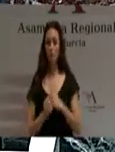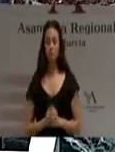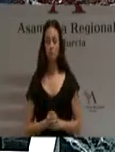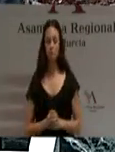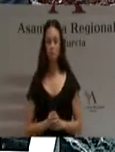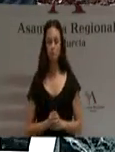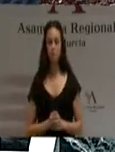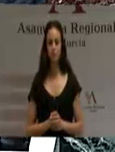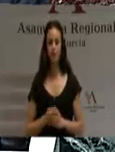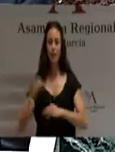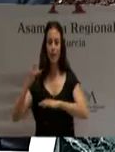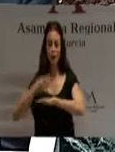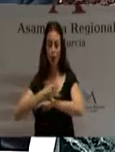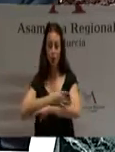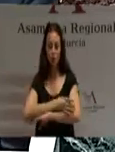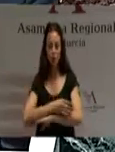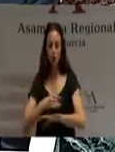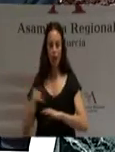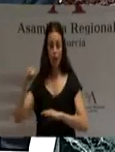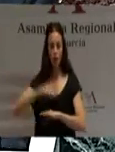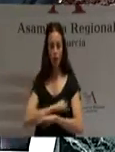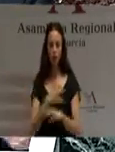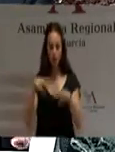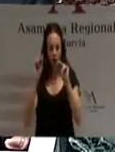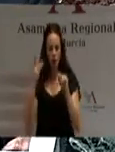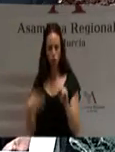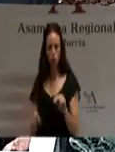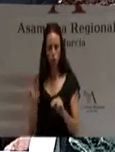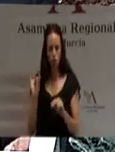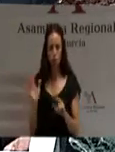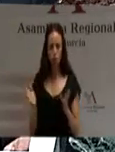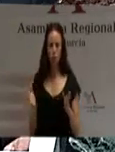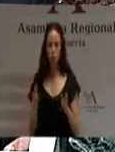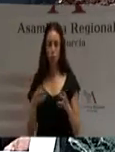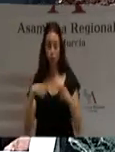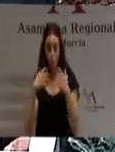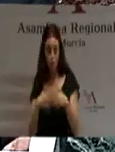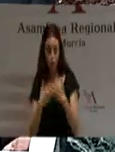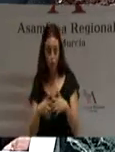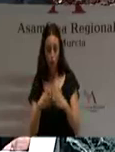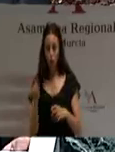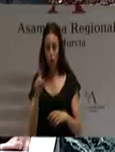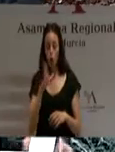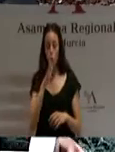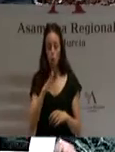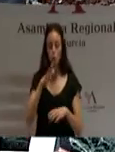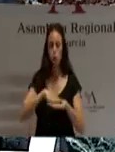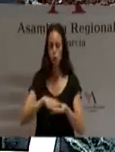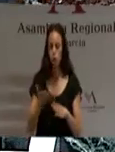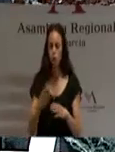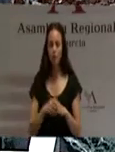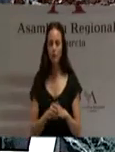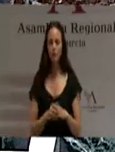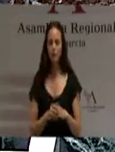El aeropuerto está acabado, es un hecho, pero no está operativo como consecuencia de que la concesionaria no